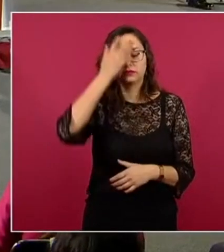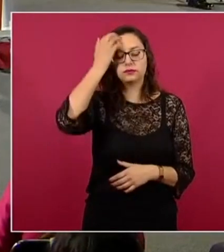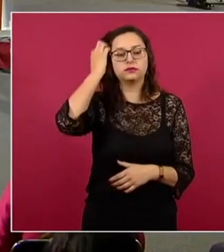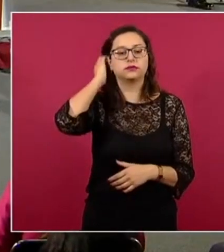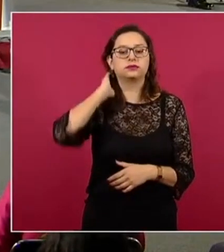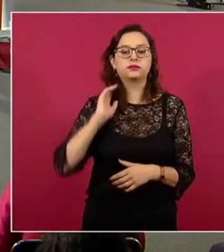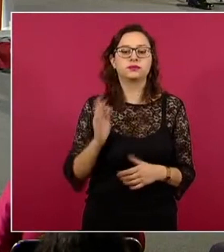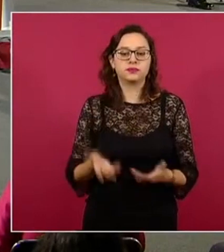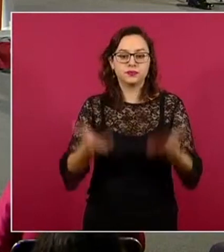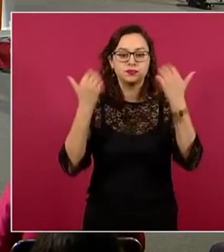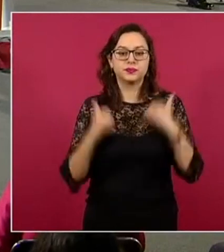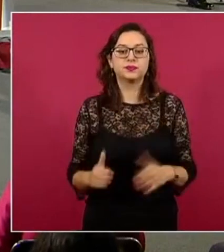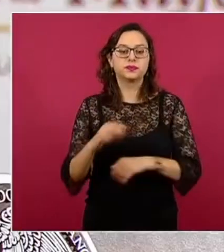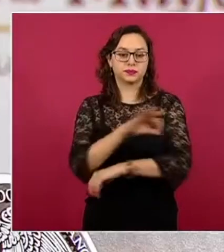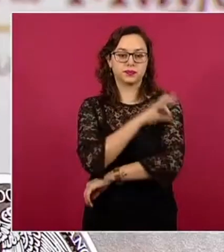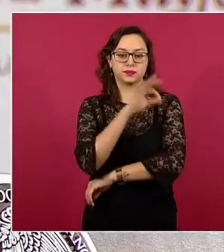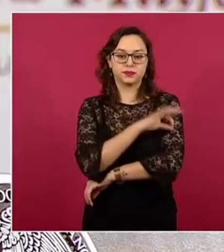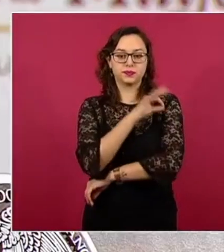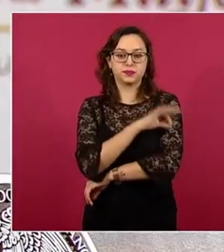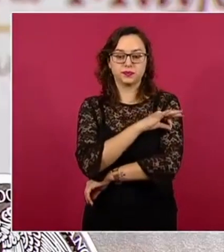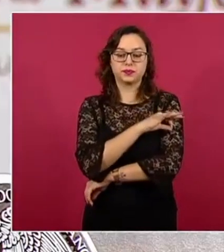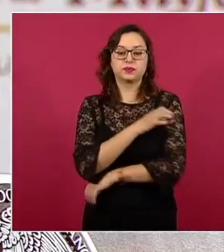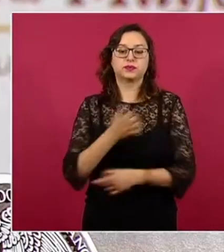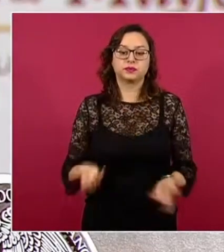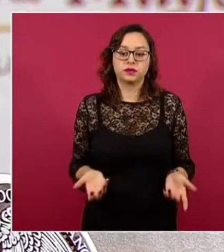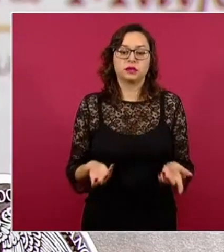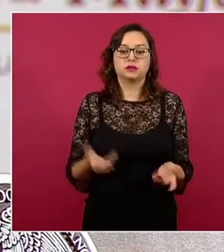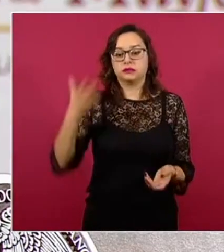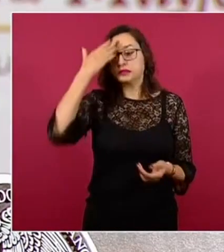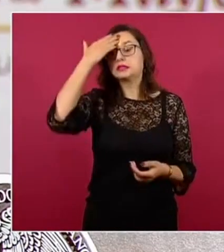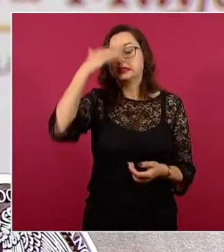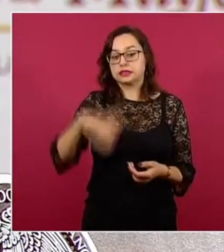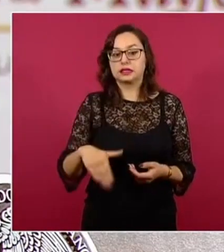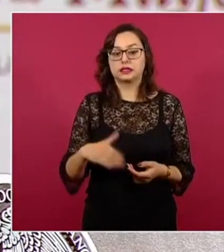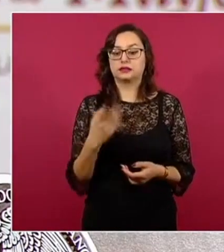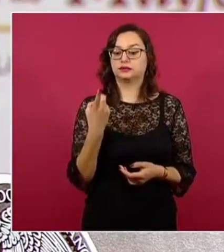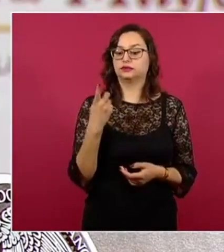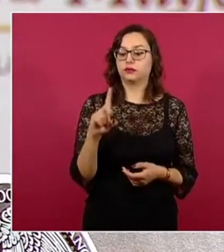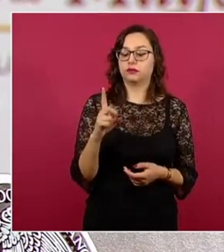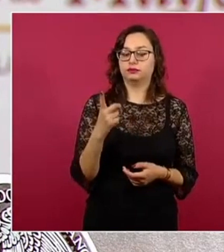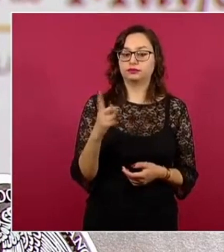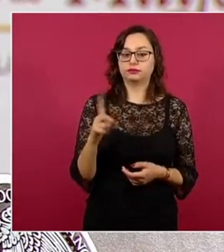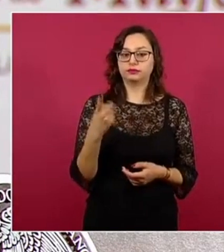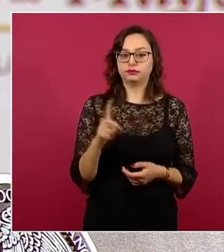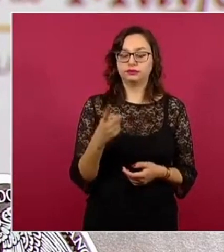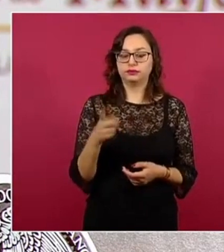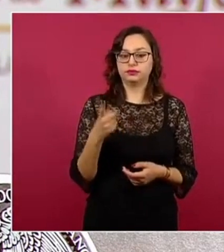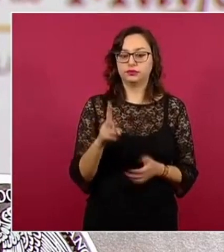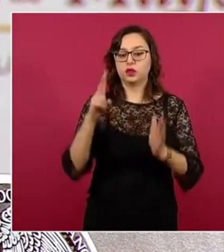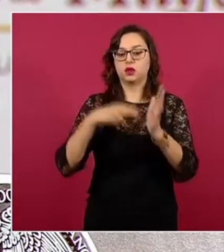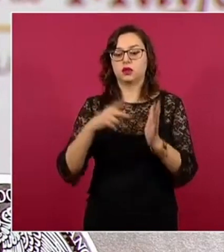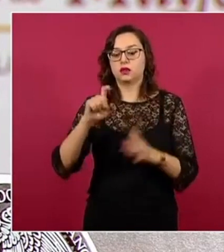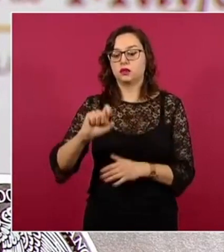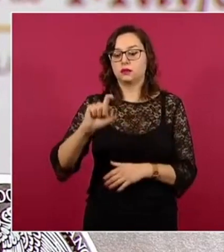vacunación. La vacunación, como se sabe, se presentó un programa, una estrategia desde diciembre, el 8 de diciembre de